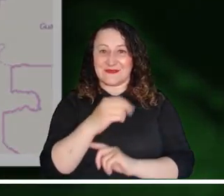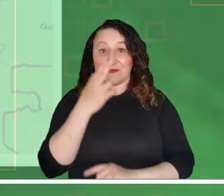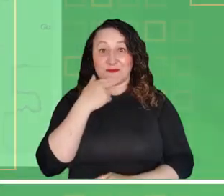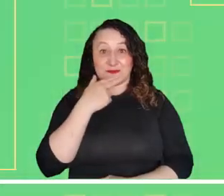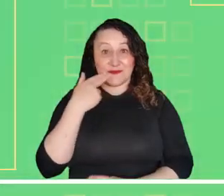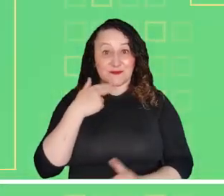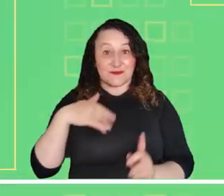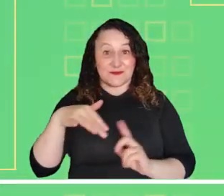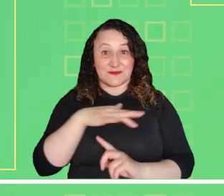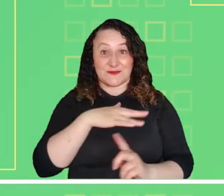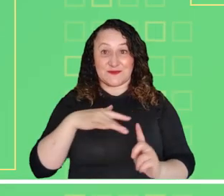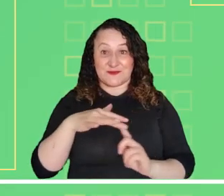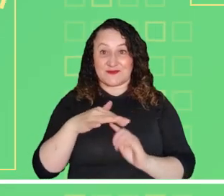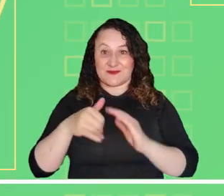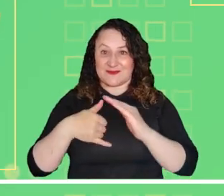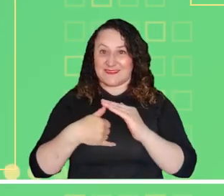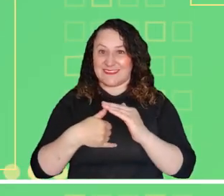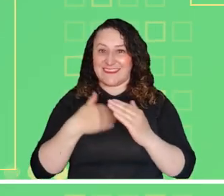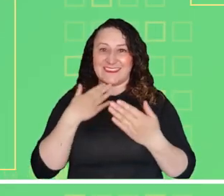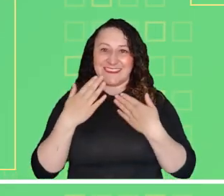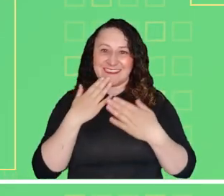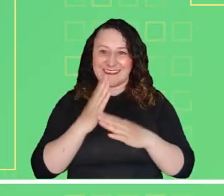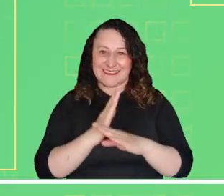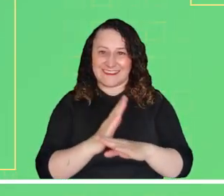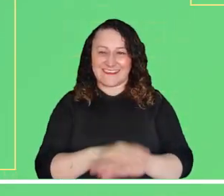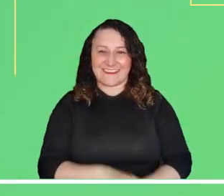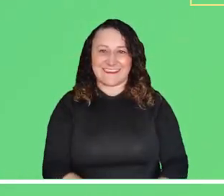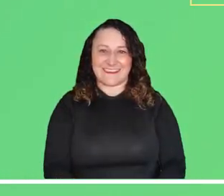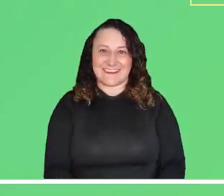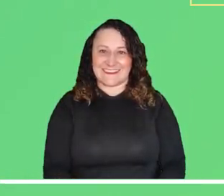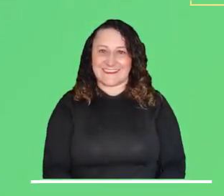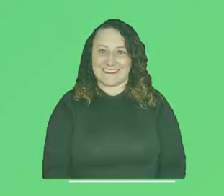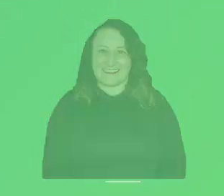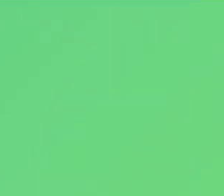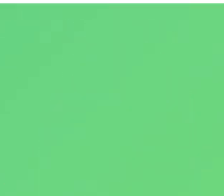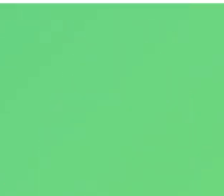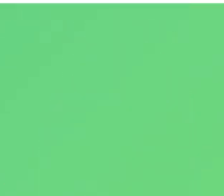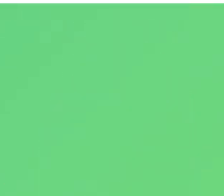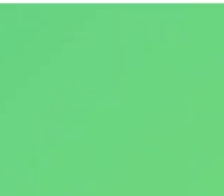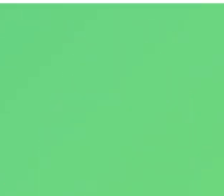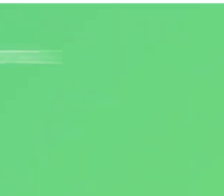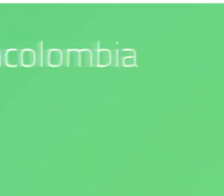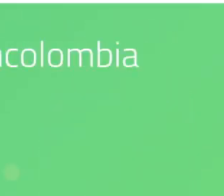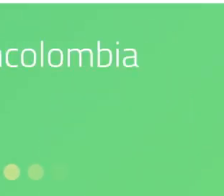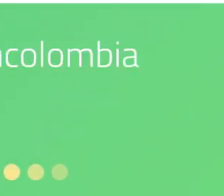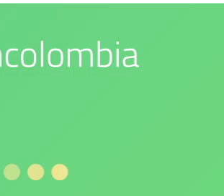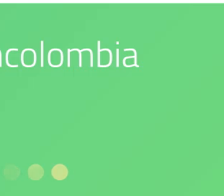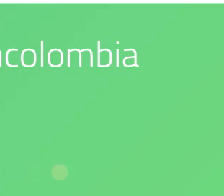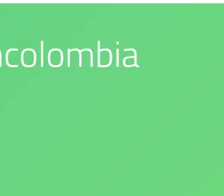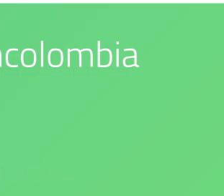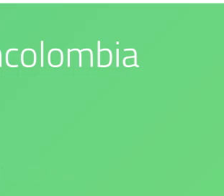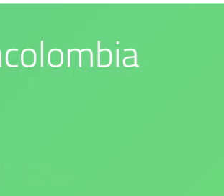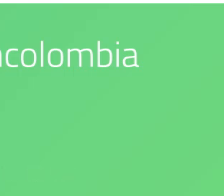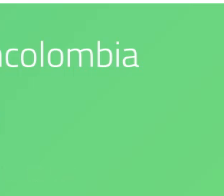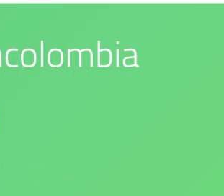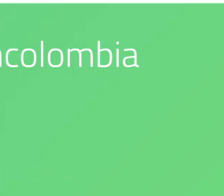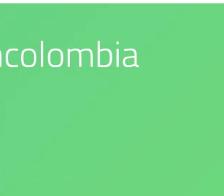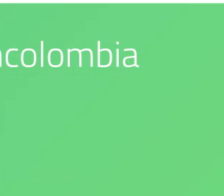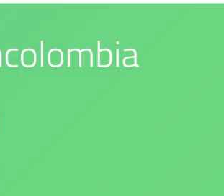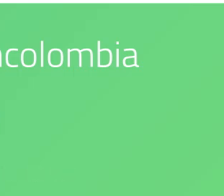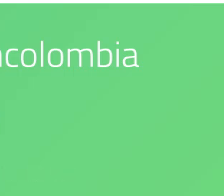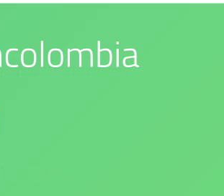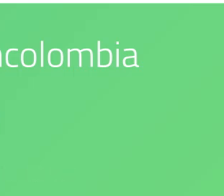Caquetá. Síguenos en nuestras redes sociales. Nuestro compromiso es con el medio ambiente. IDEAM es